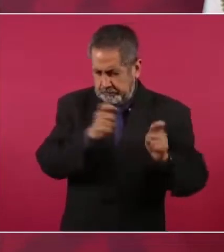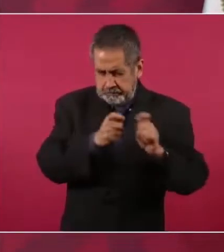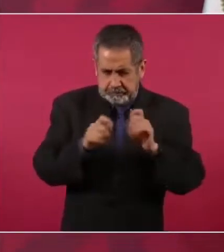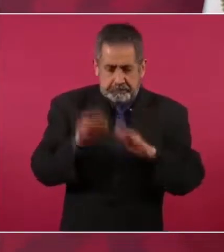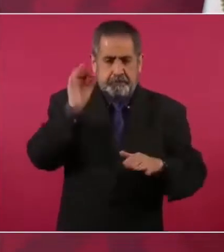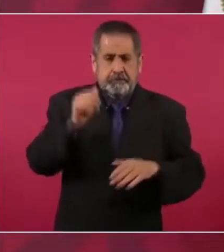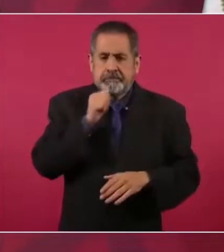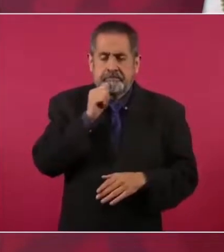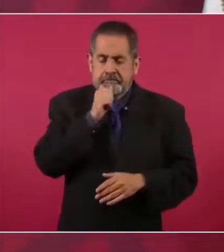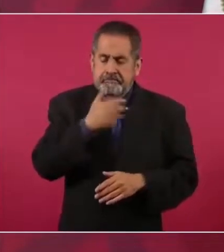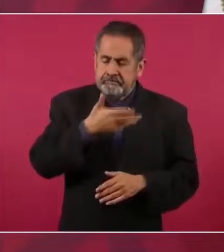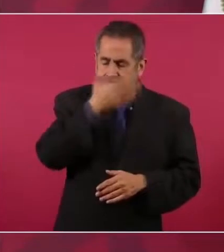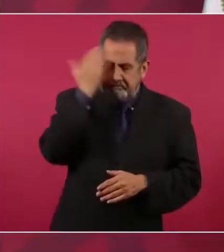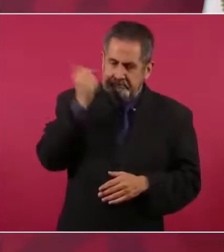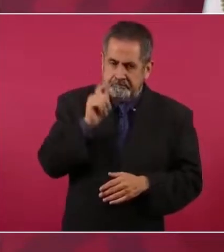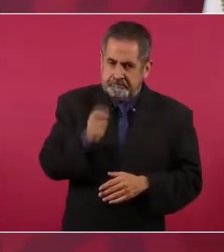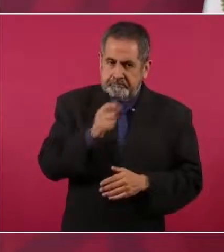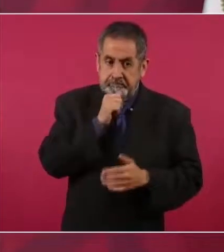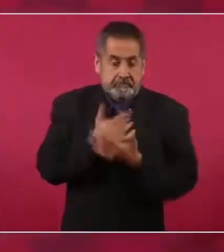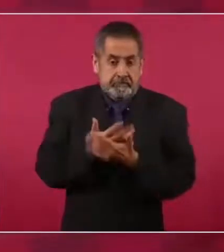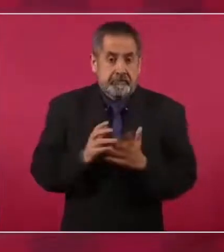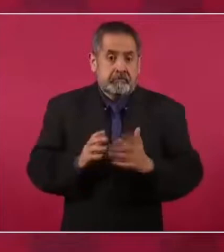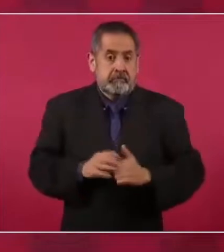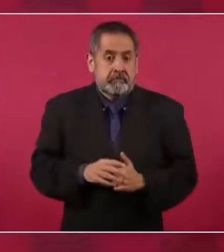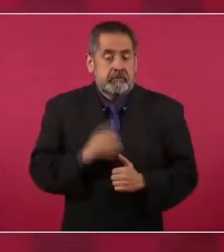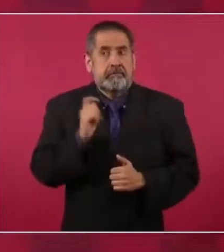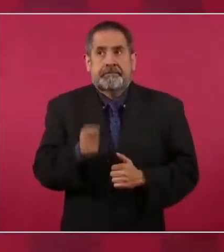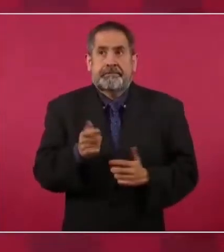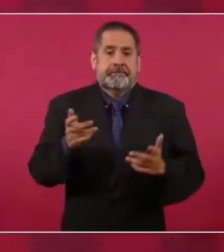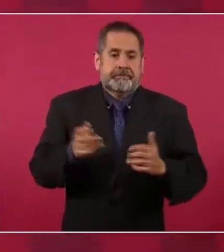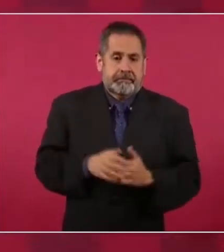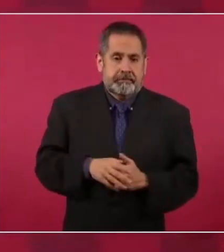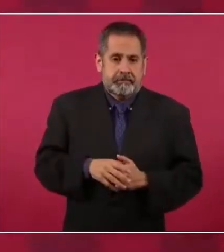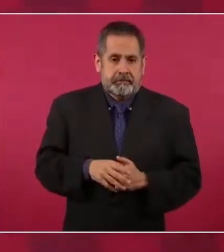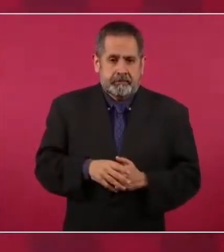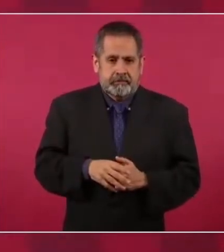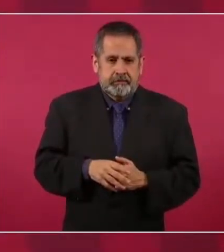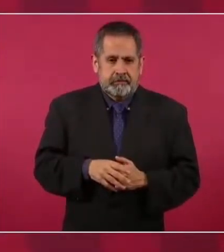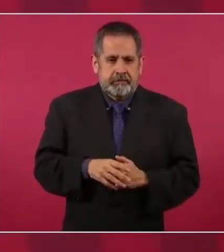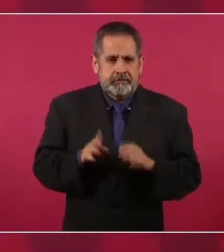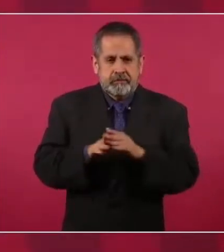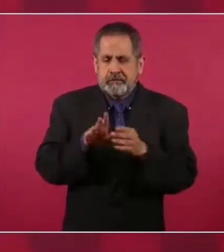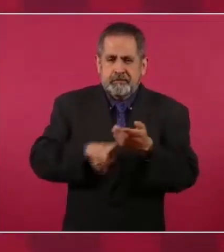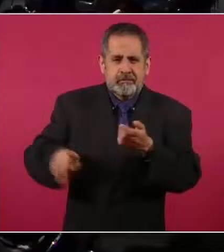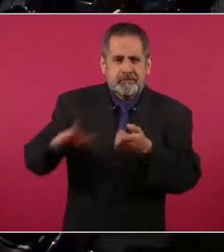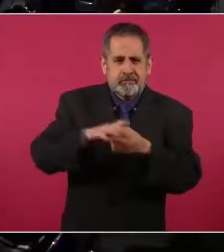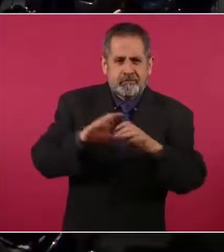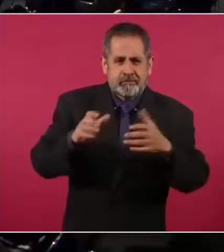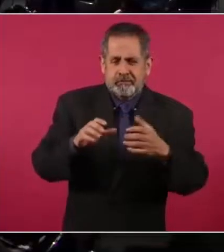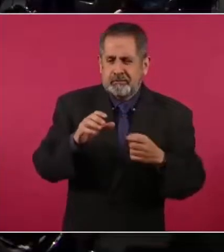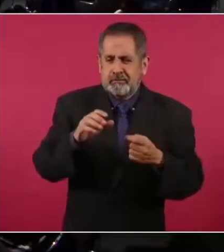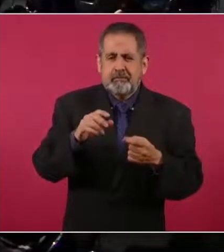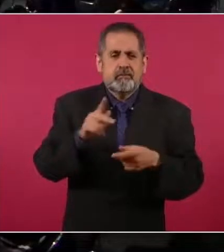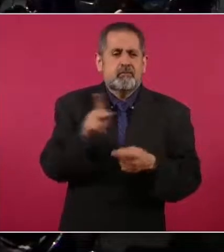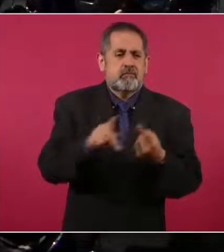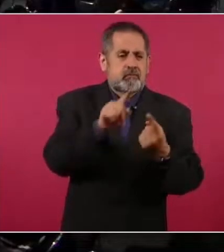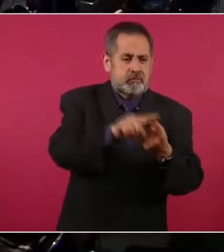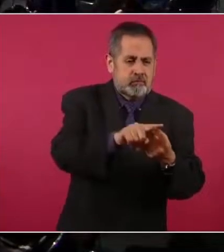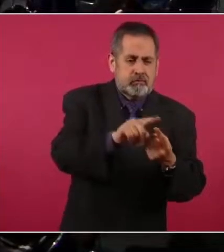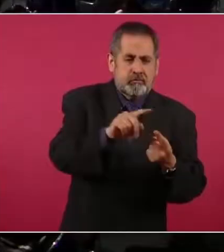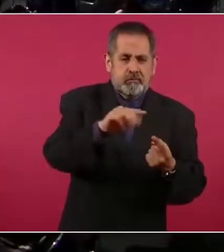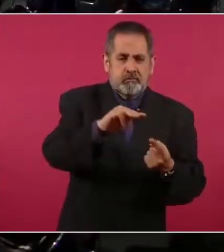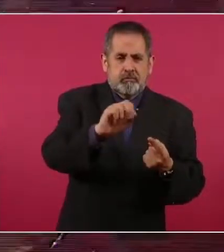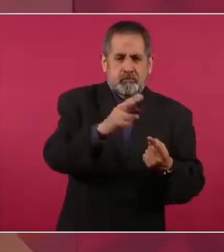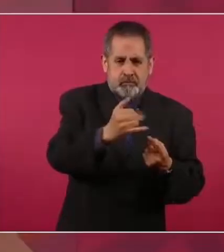que sucedió, porque además es Bochil, de San Cristóbal y